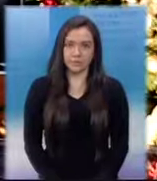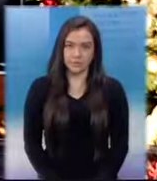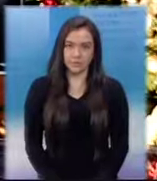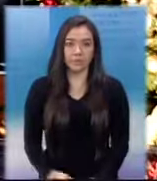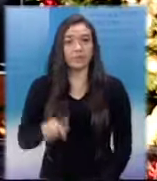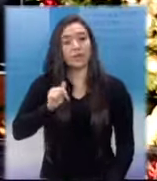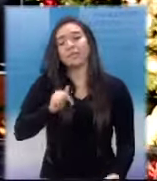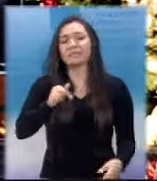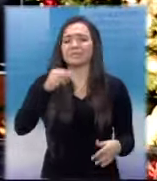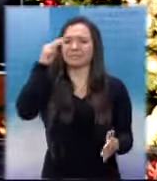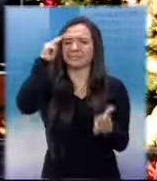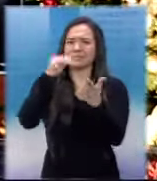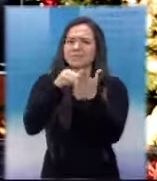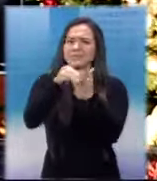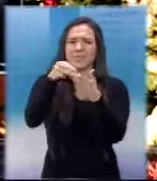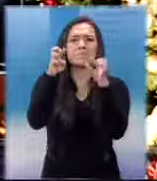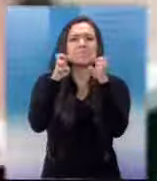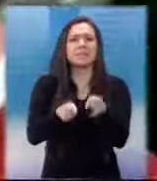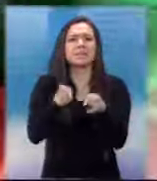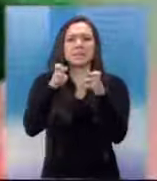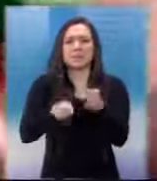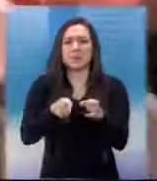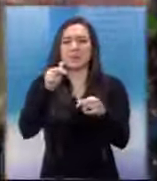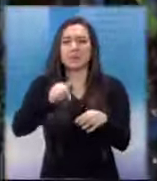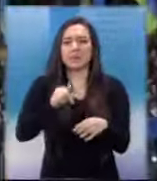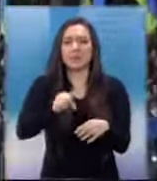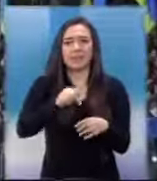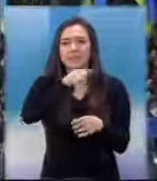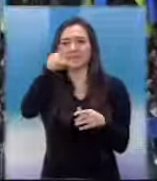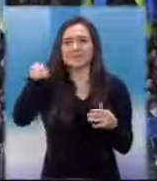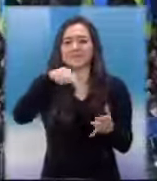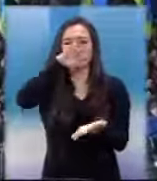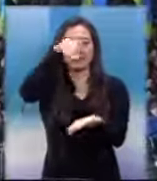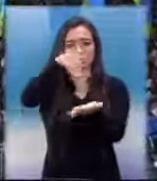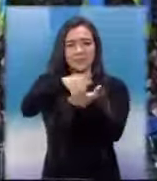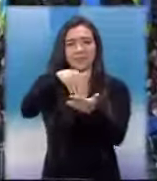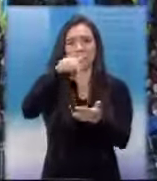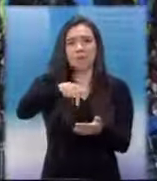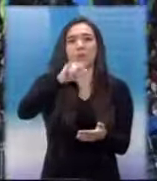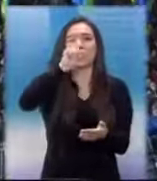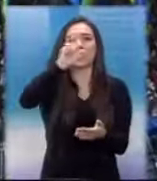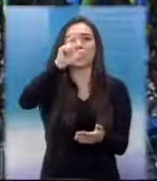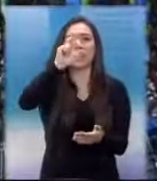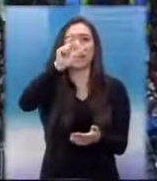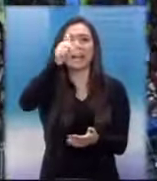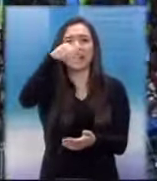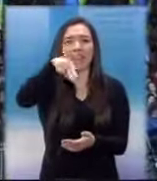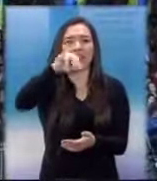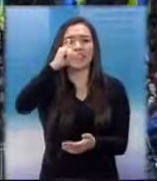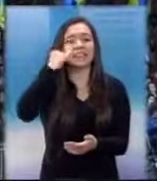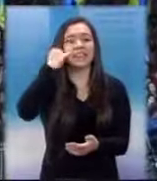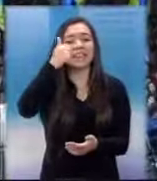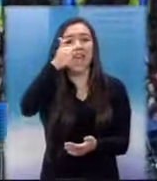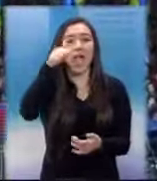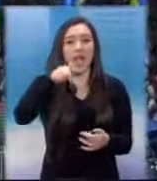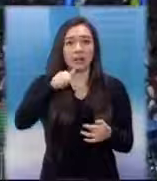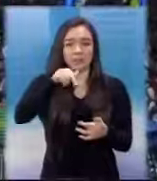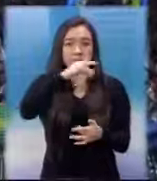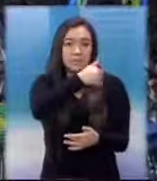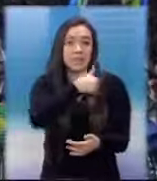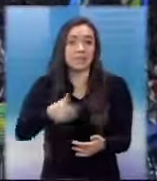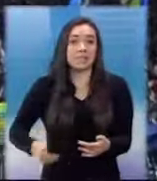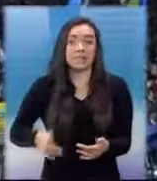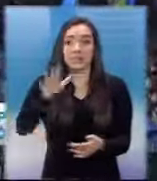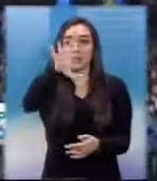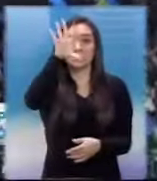Ciento de miles de personas de toda Ucrania tomaron el centro de Kiev para exigir la dimisión del presidente ucraniano